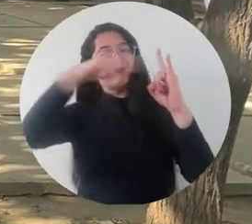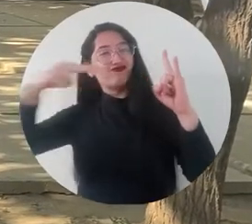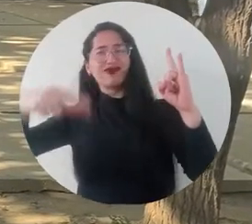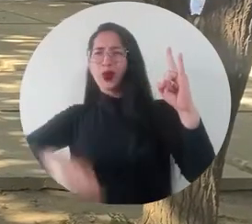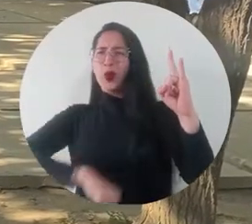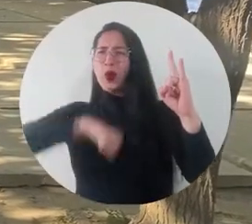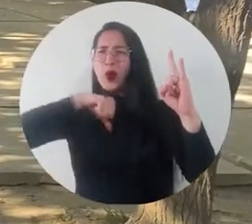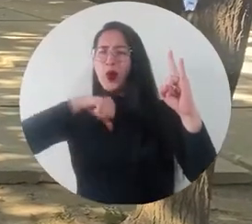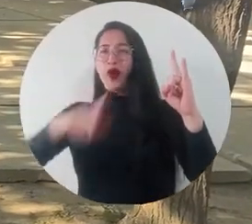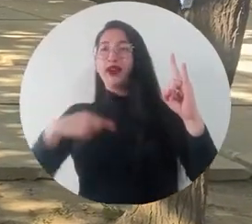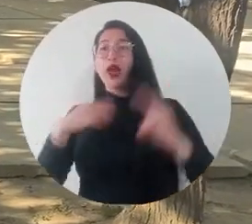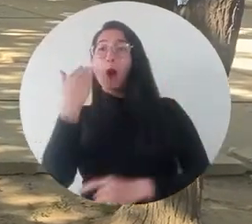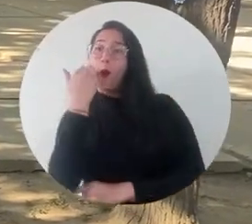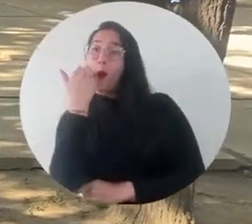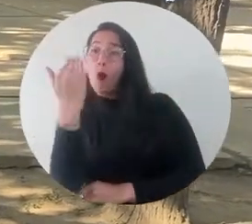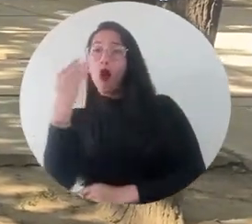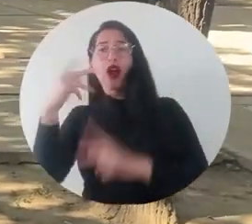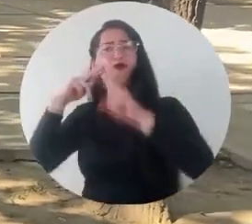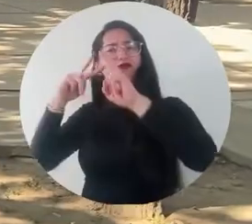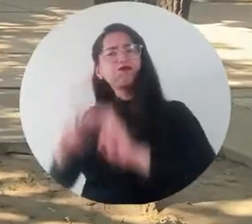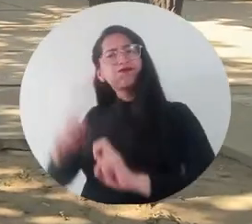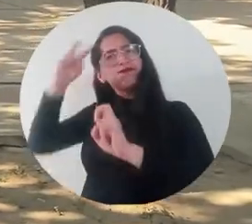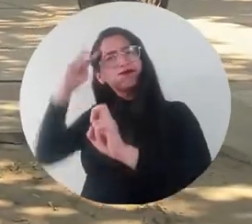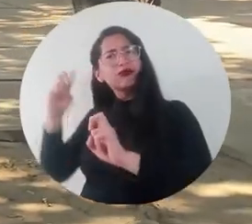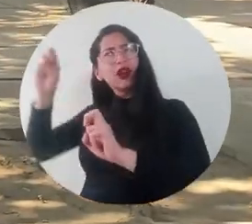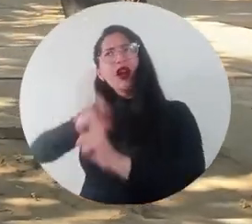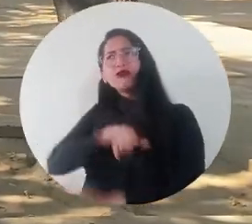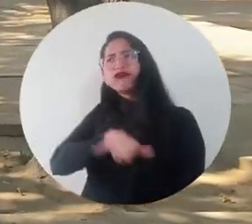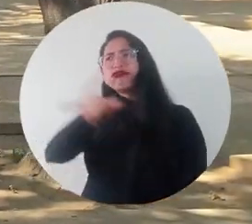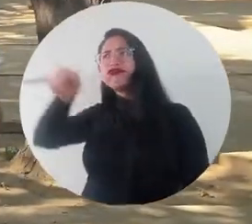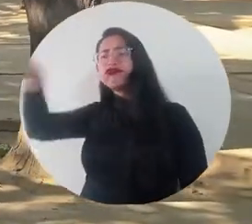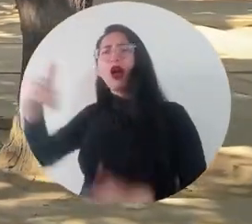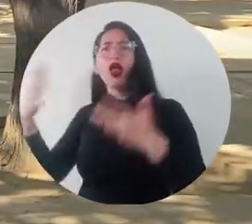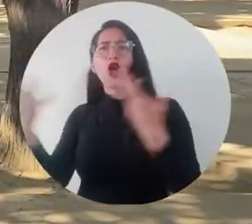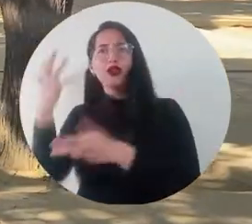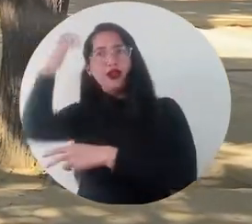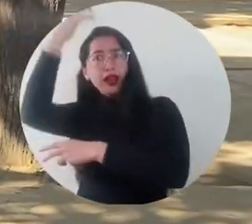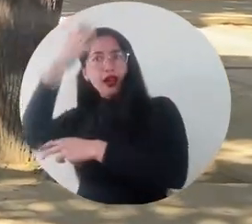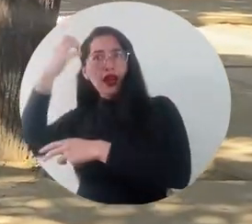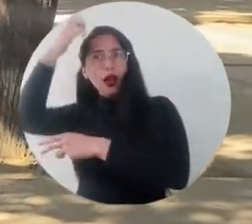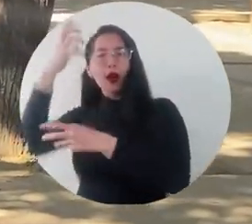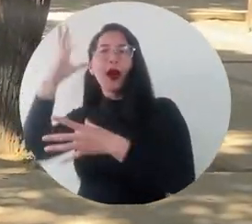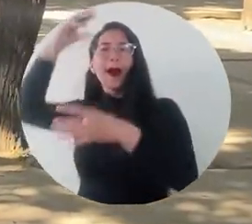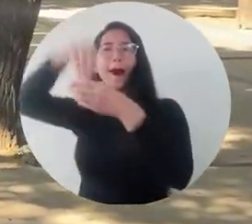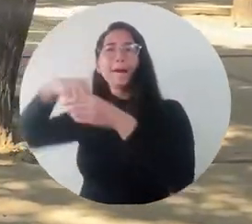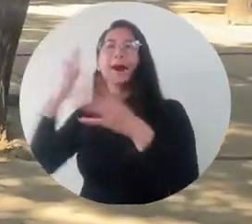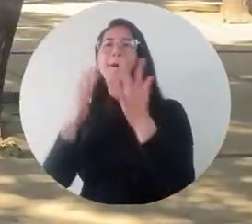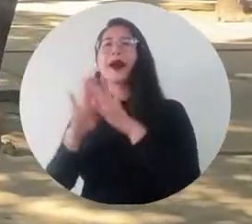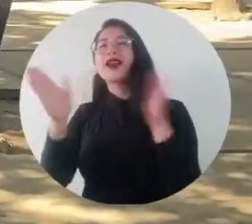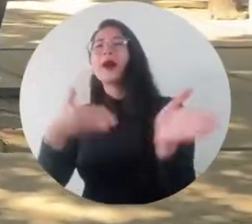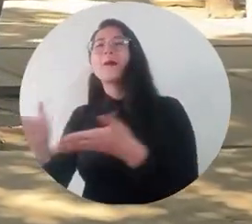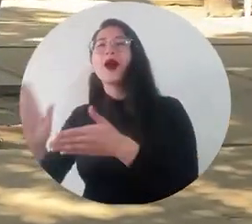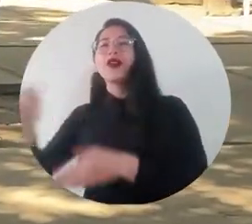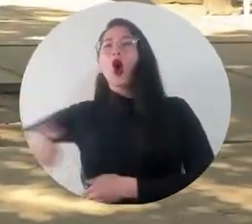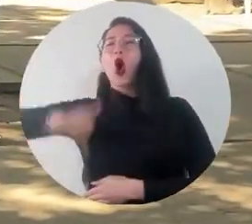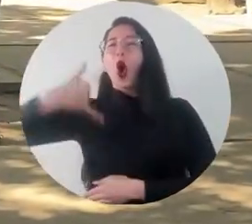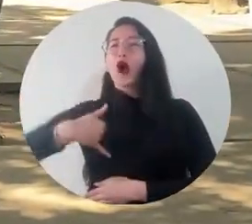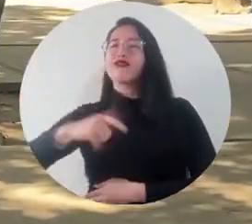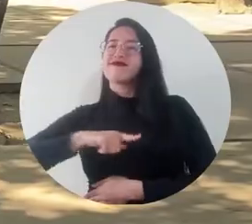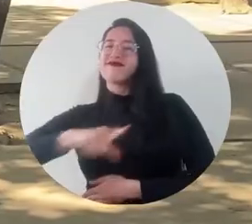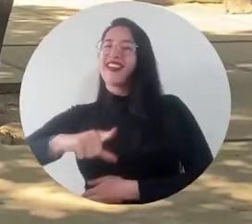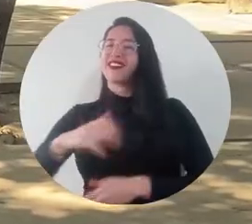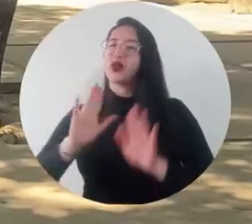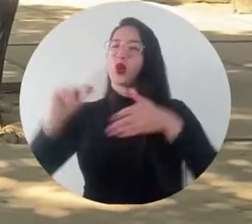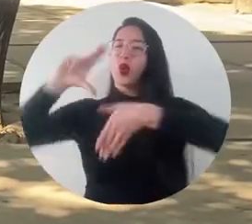Orgullo Uni Magdalena, una investigadora de nuestra Casa de Estudios Superiores viajará a Europa dentro del programa Jóvenes